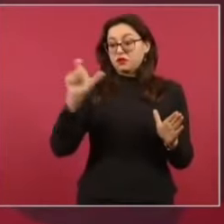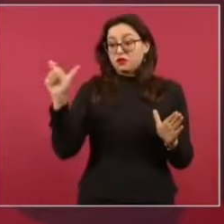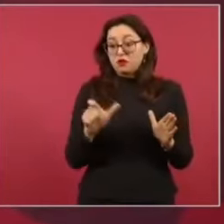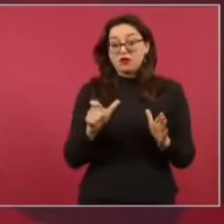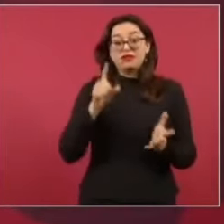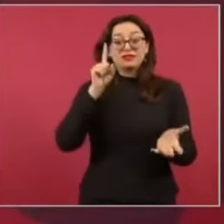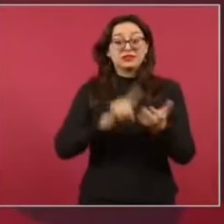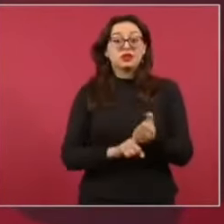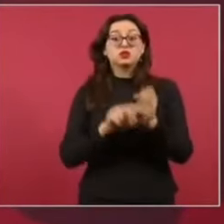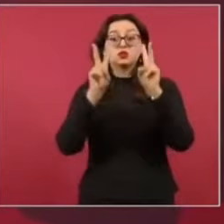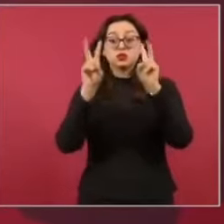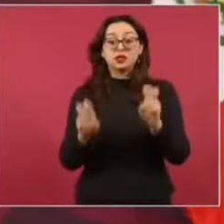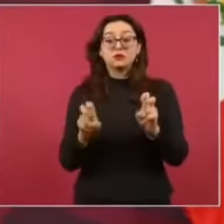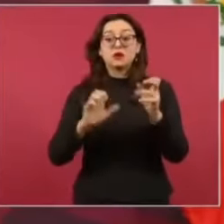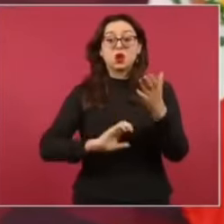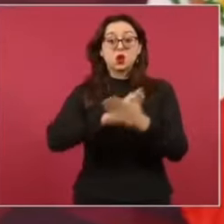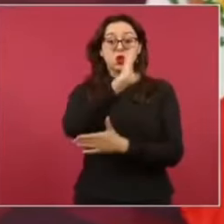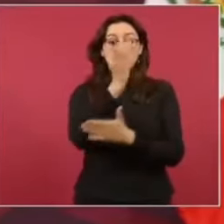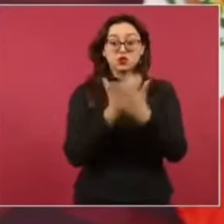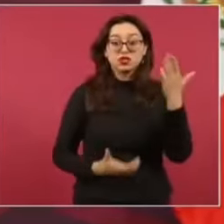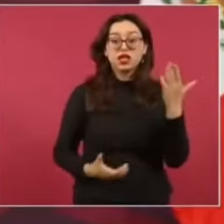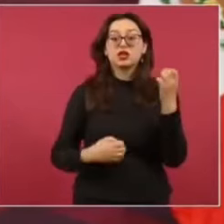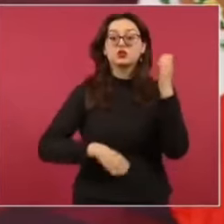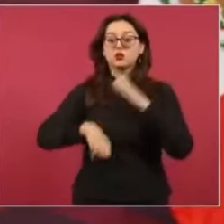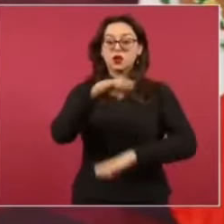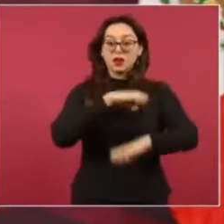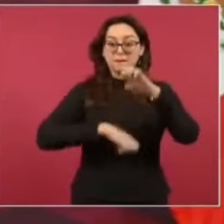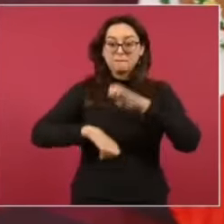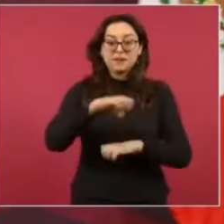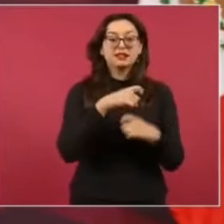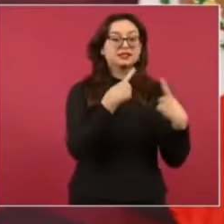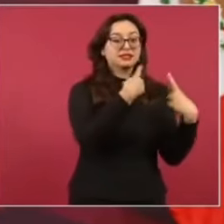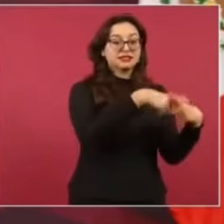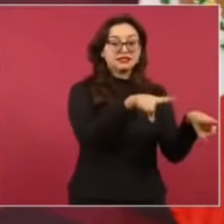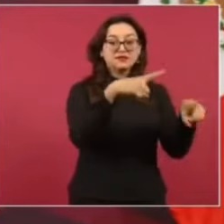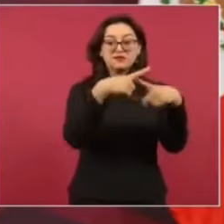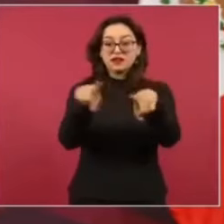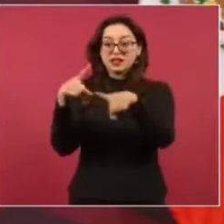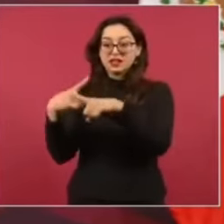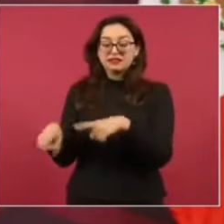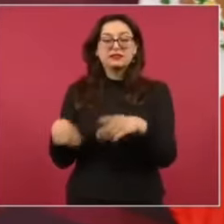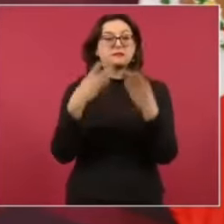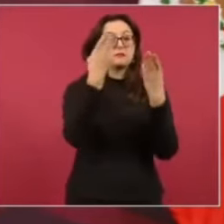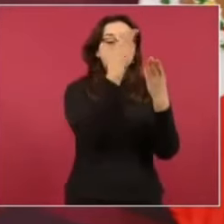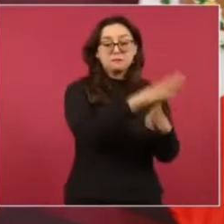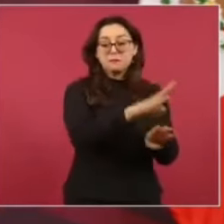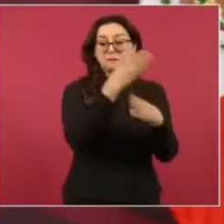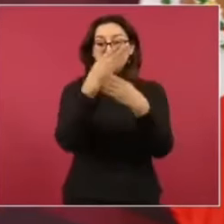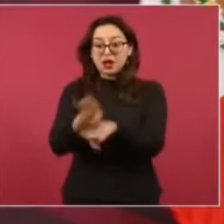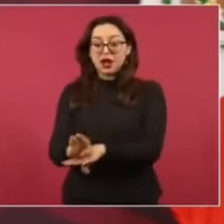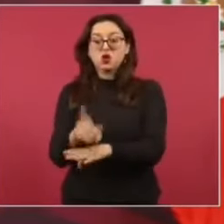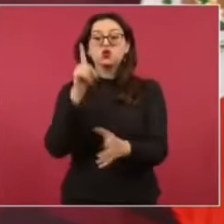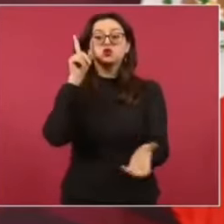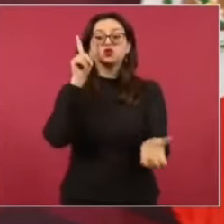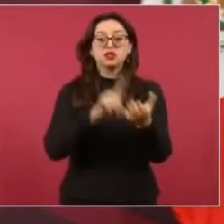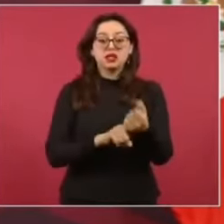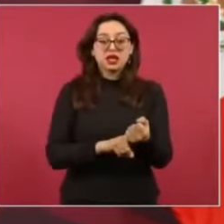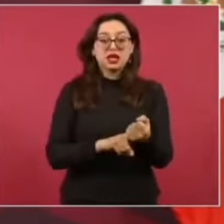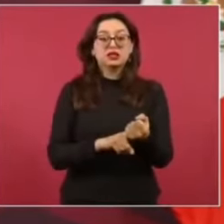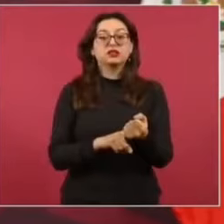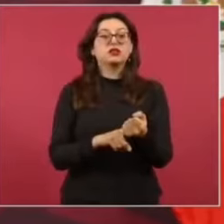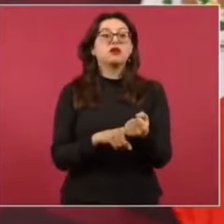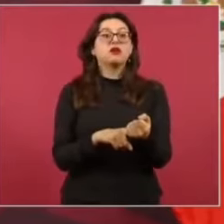los nombres de las empresas, de los bancos, de los